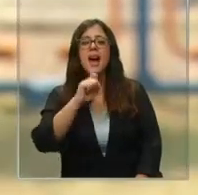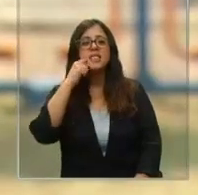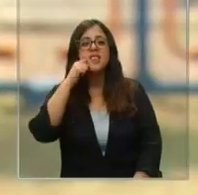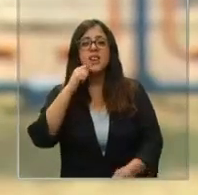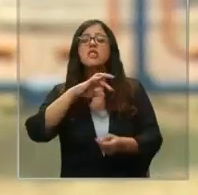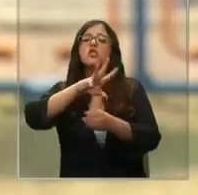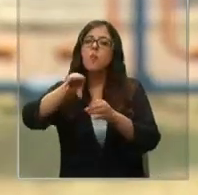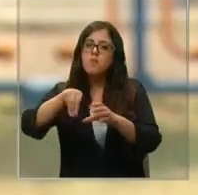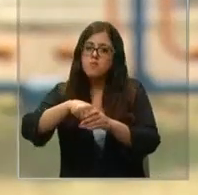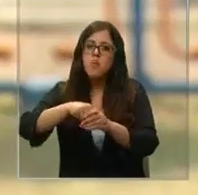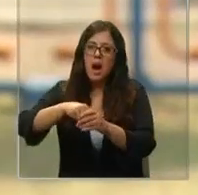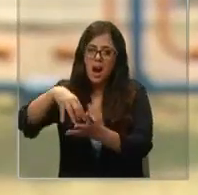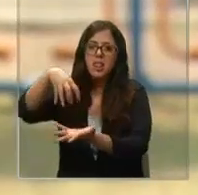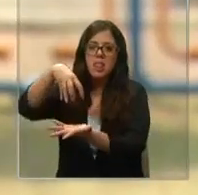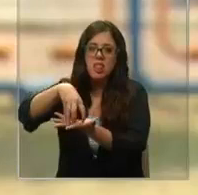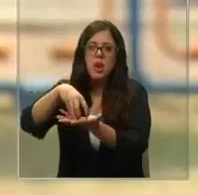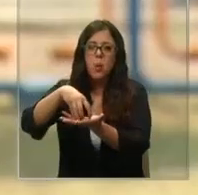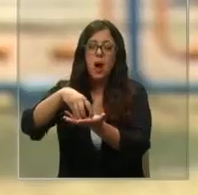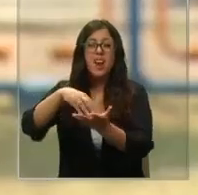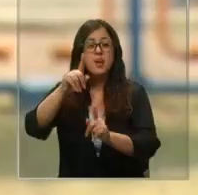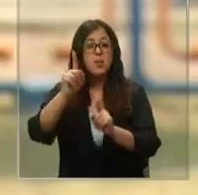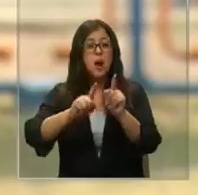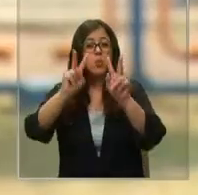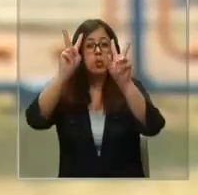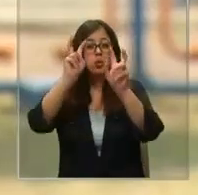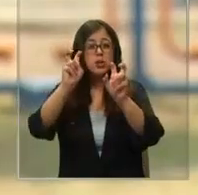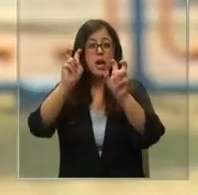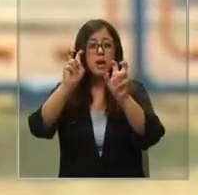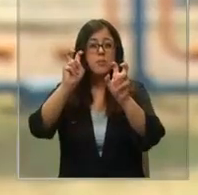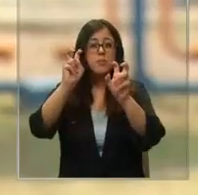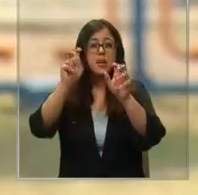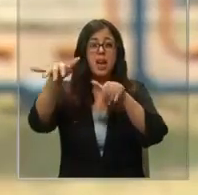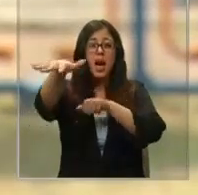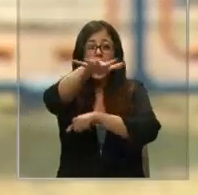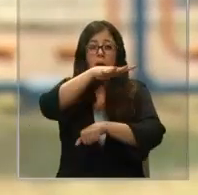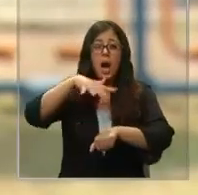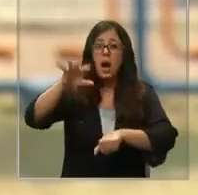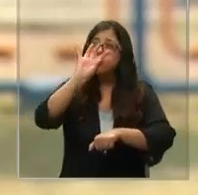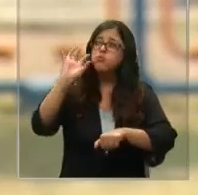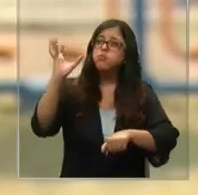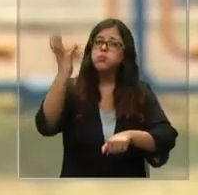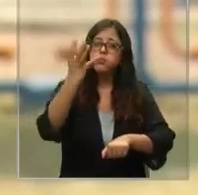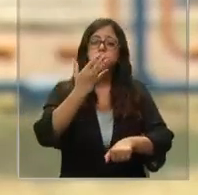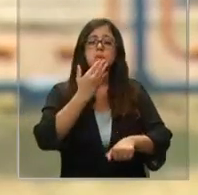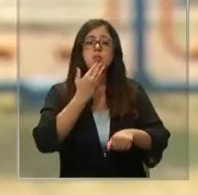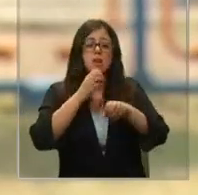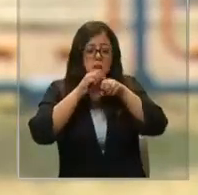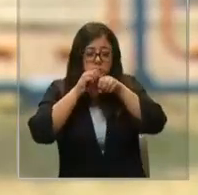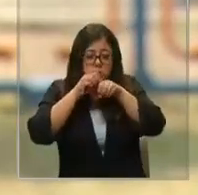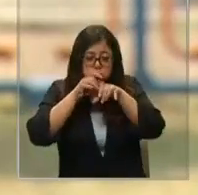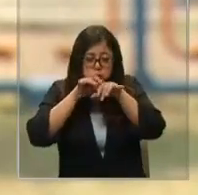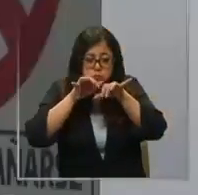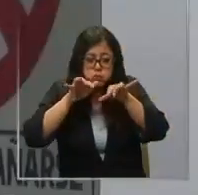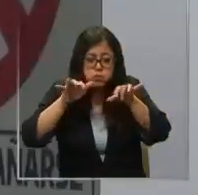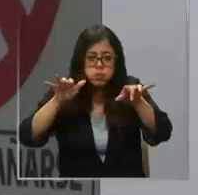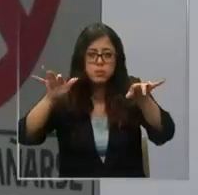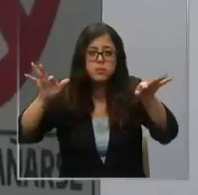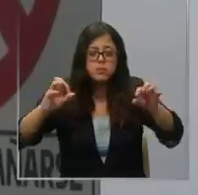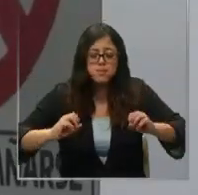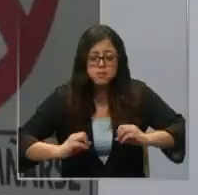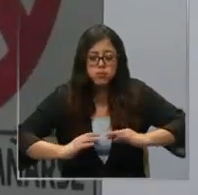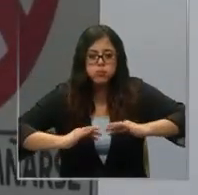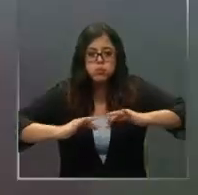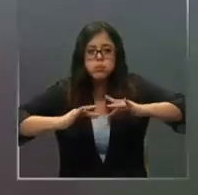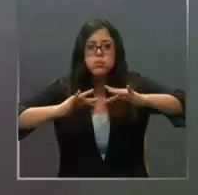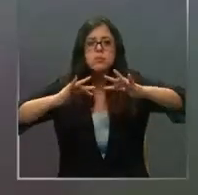obviamente bajo ciertas condiciones ambientales, antrópicas también, empiezan a aumentar su desarrollo. ¿Y cuáles